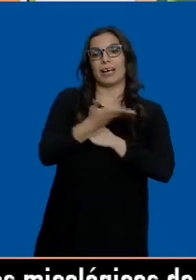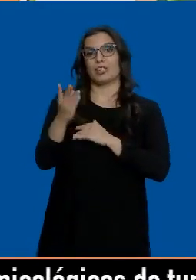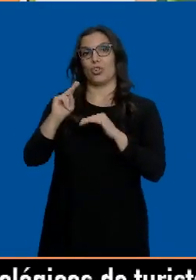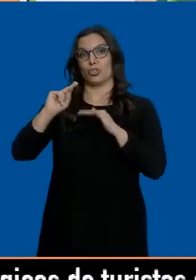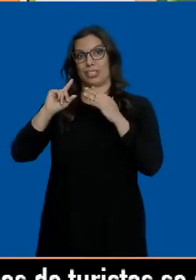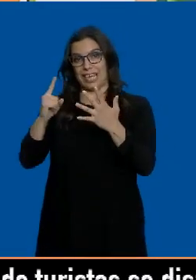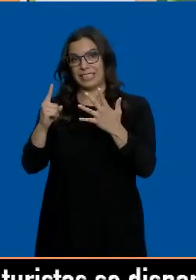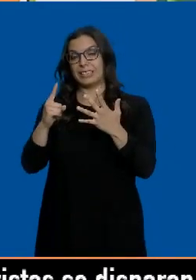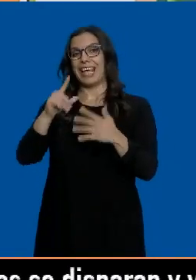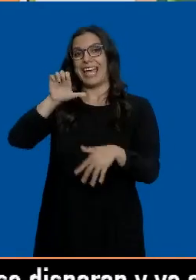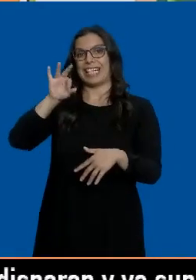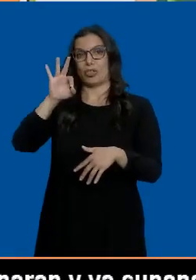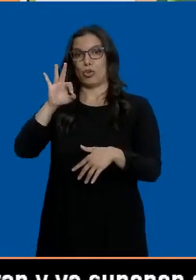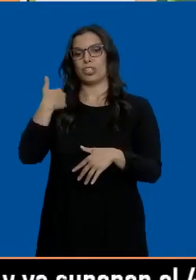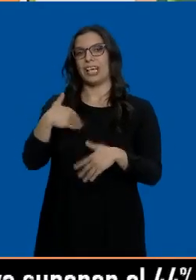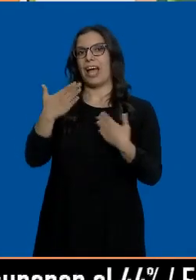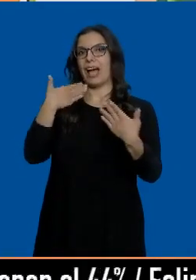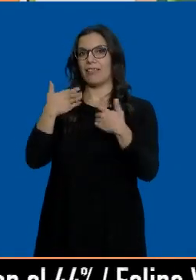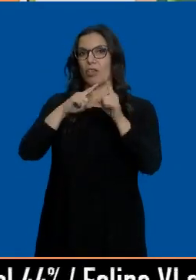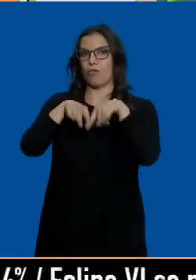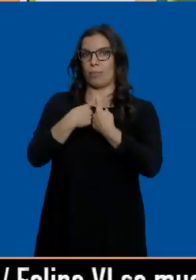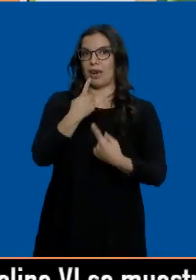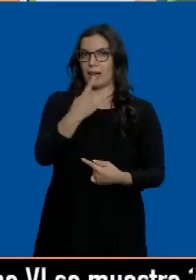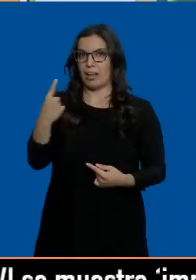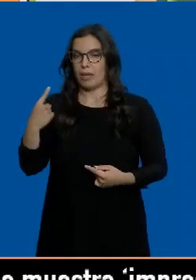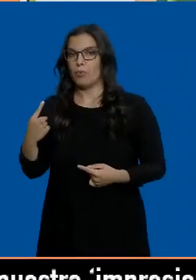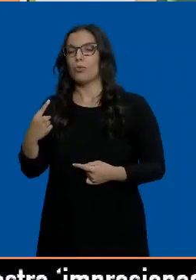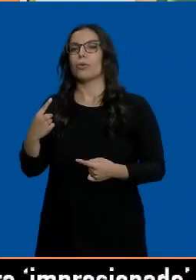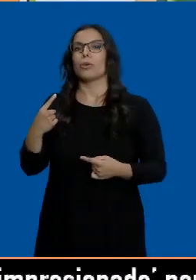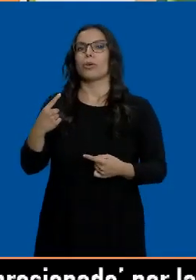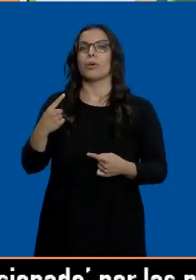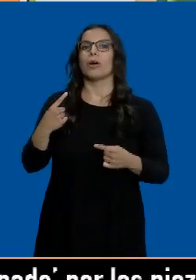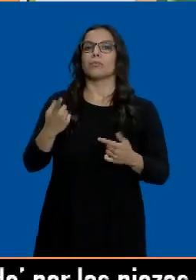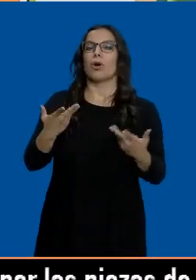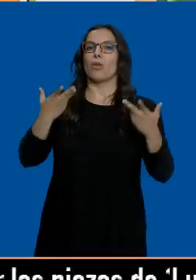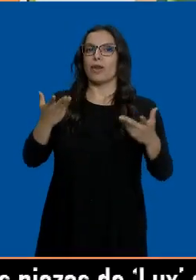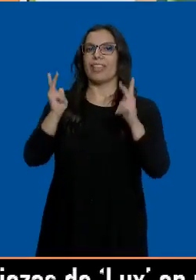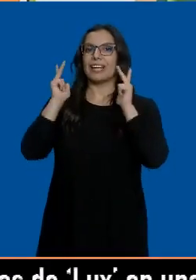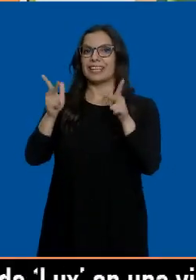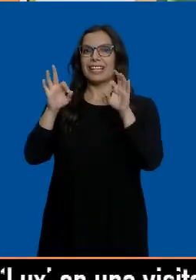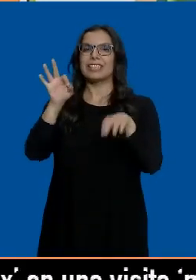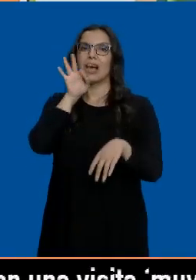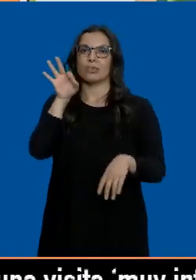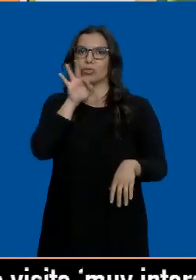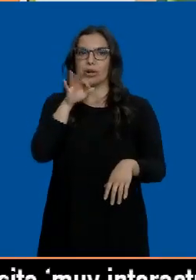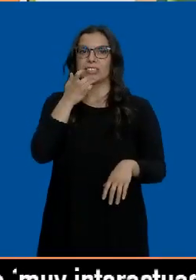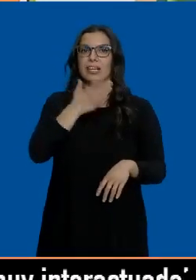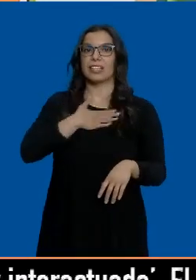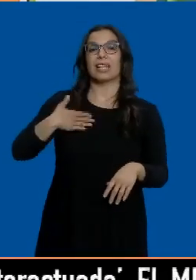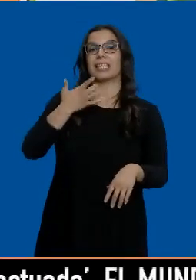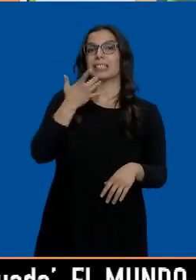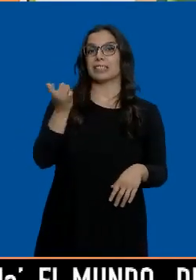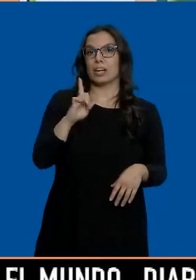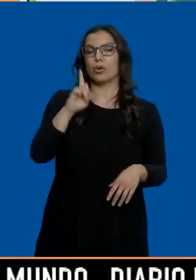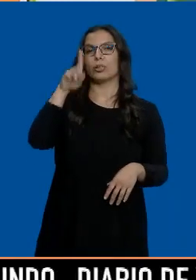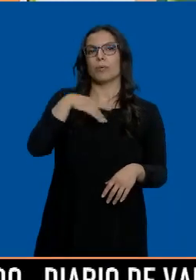secundaria, que ya se ha hablado con cada una de las familias. Se les puede dar la opción de ir a residencia, en este caso de Astorca, el que quiera. Y si no, pues